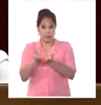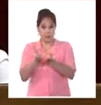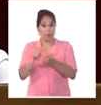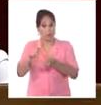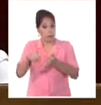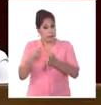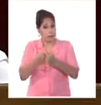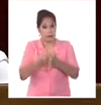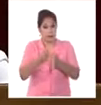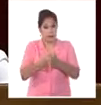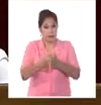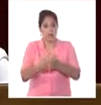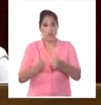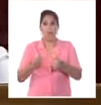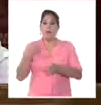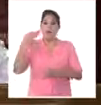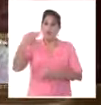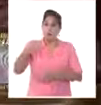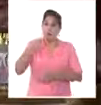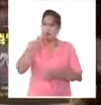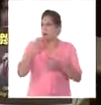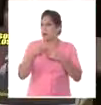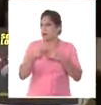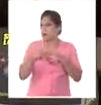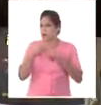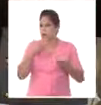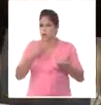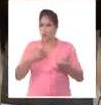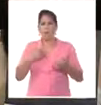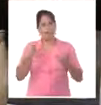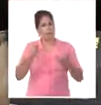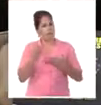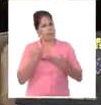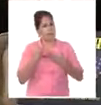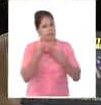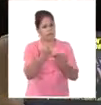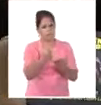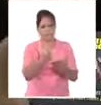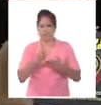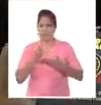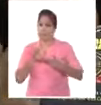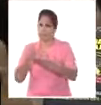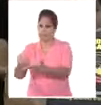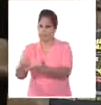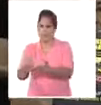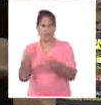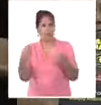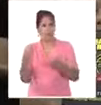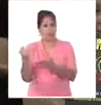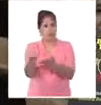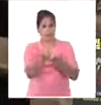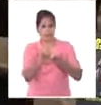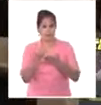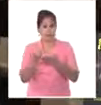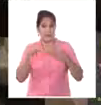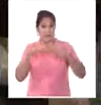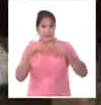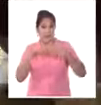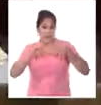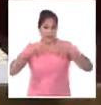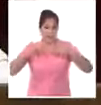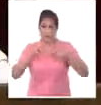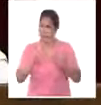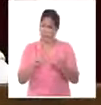que encararán en el futuro solo pueden resolverse por la vía de la cooperación la solidaridad y no de la confrontación.